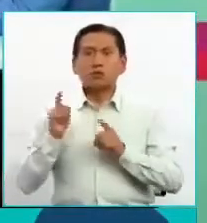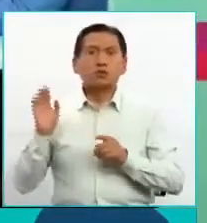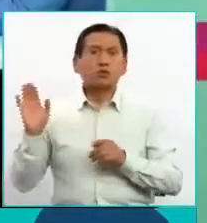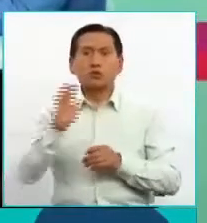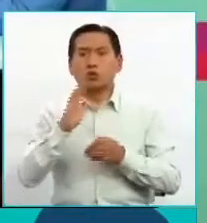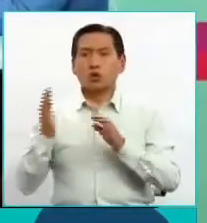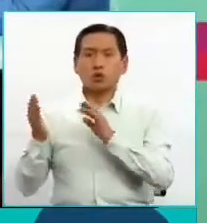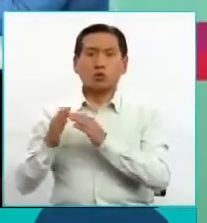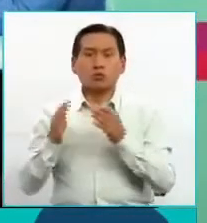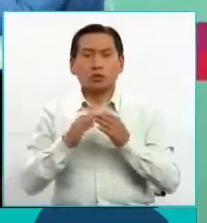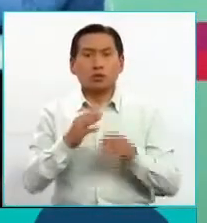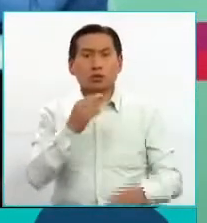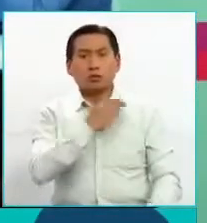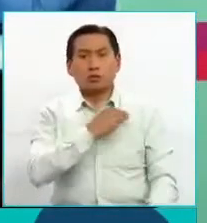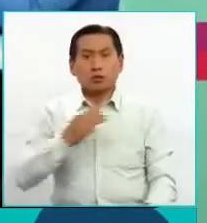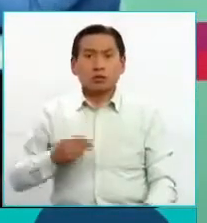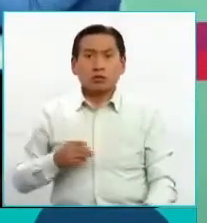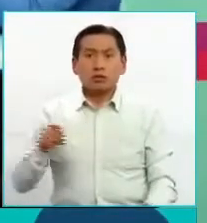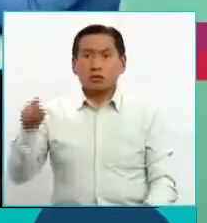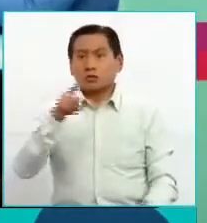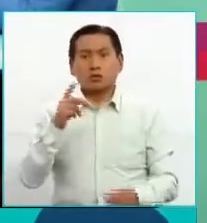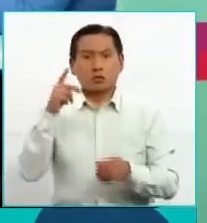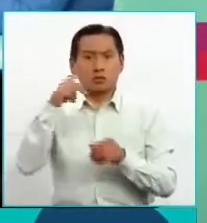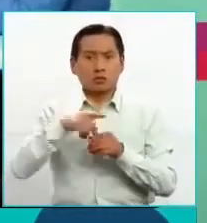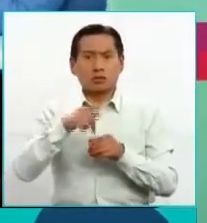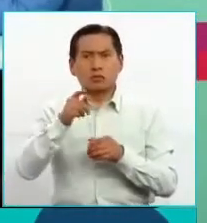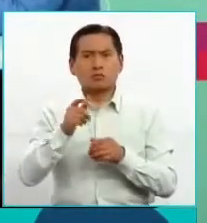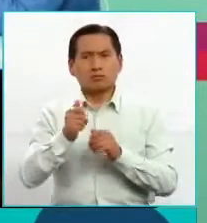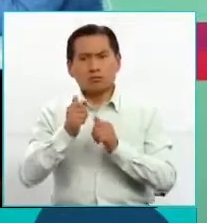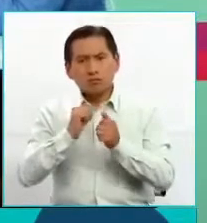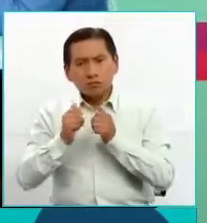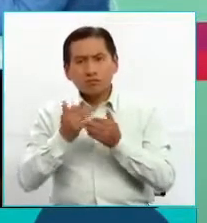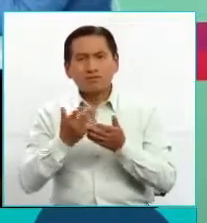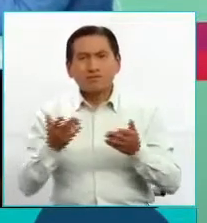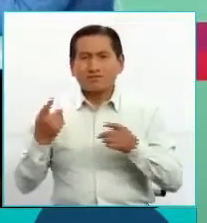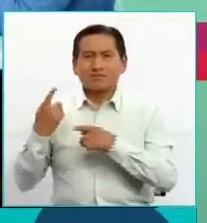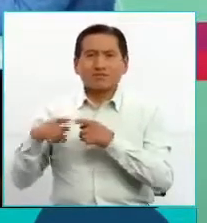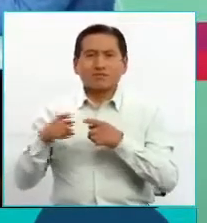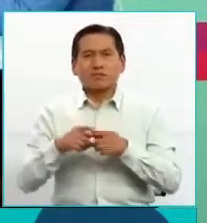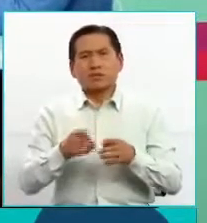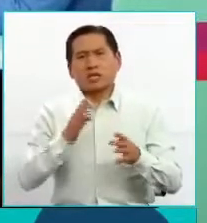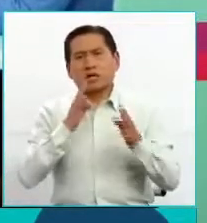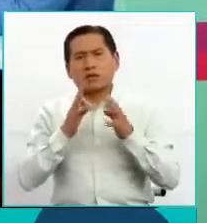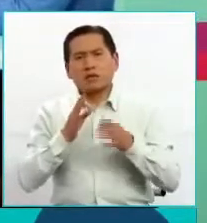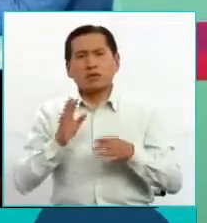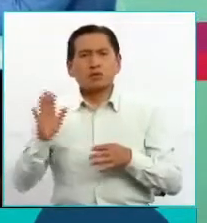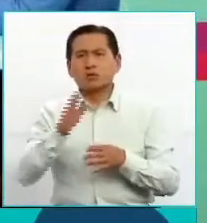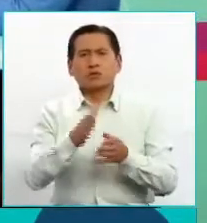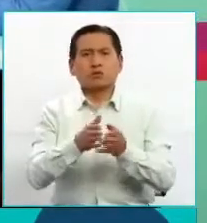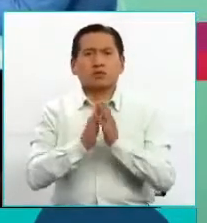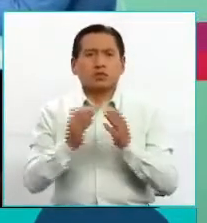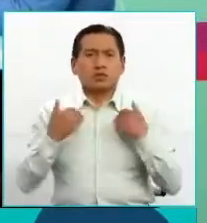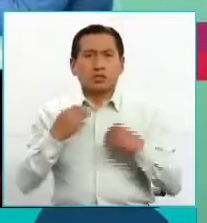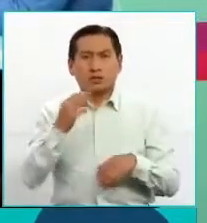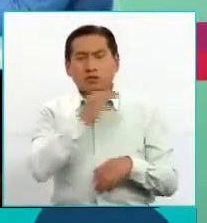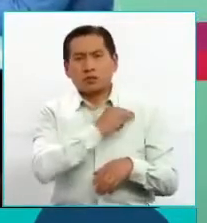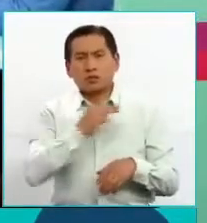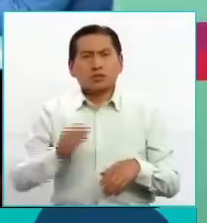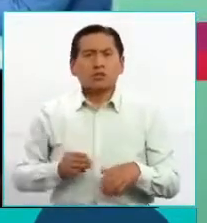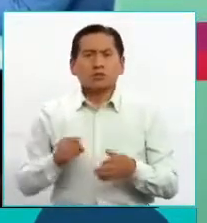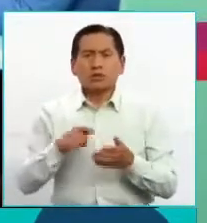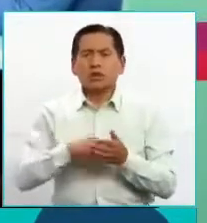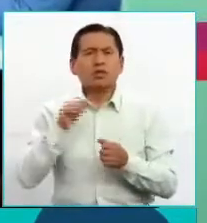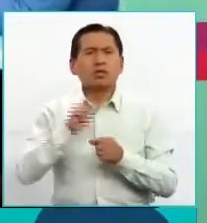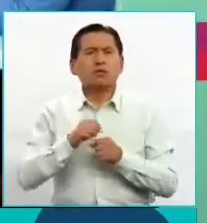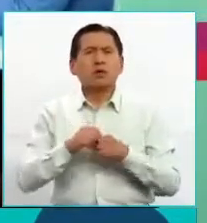municipios, en algún caso también participando de festivales, en otro caso también conversando sobre demandas que tienen los municipios. ¿Cómo ha sido este